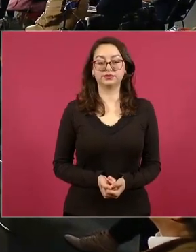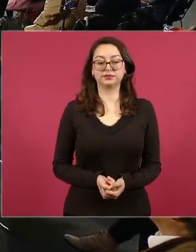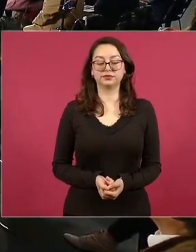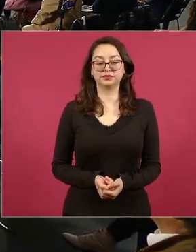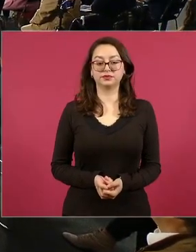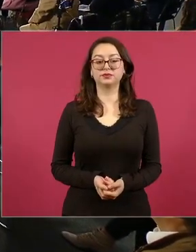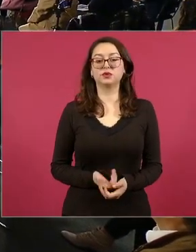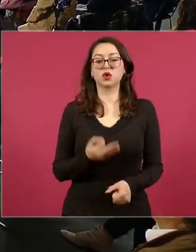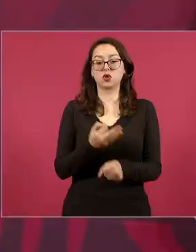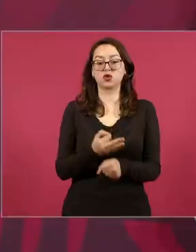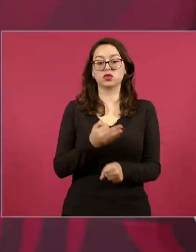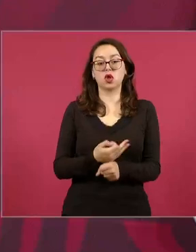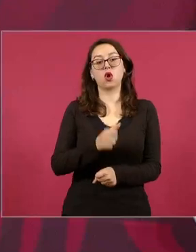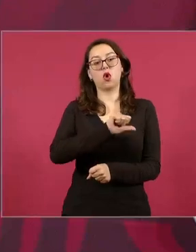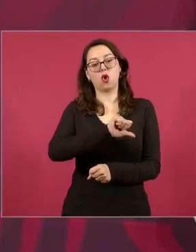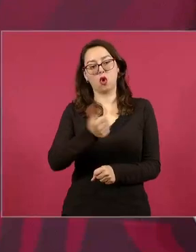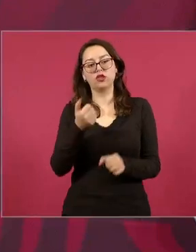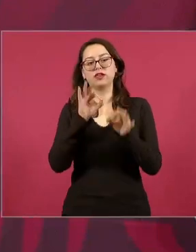otra frase también